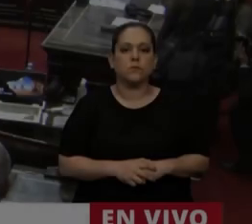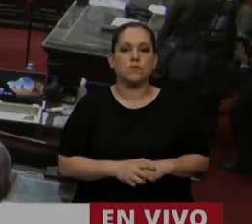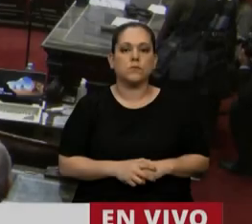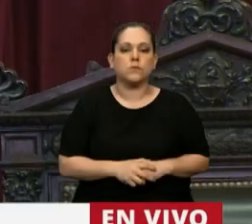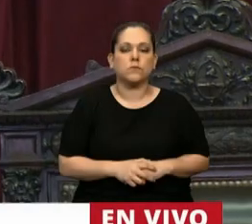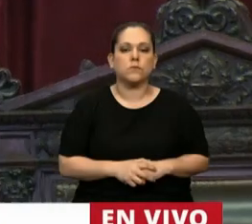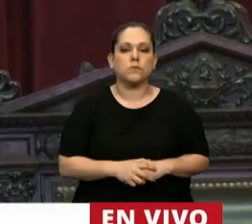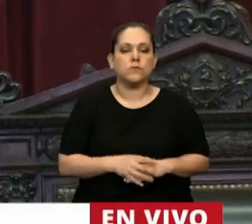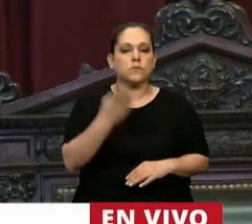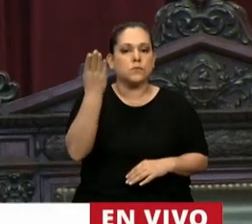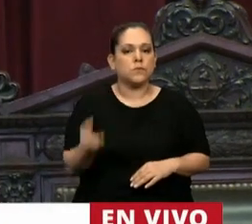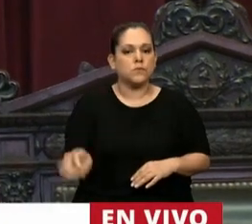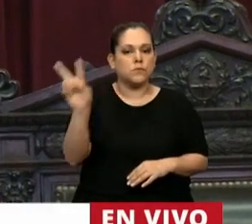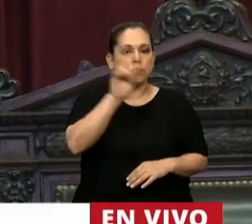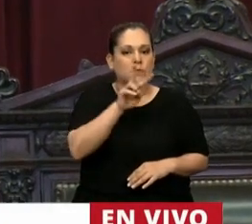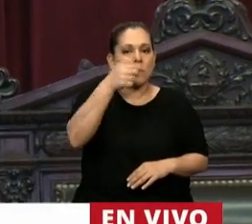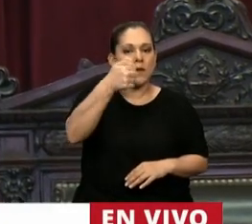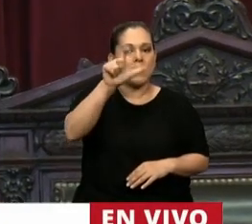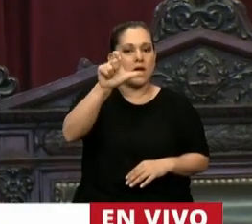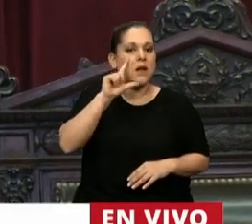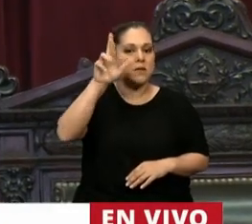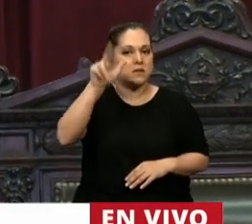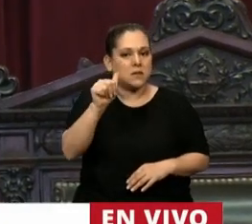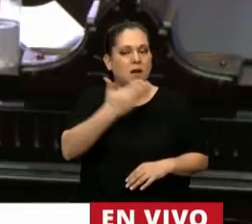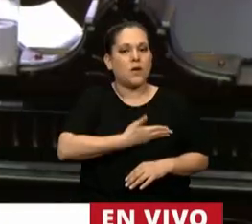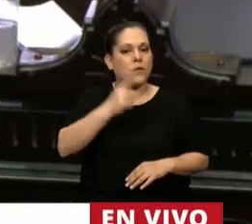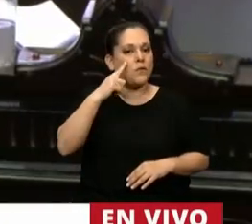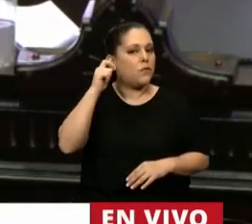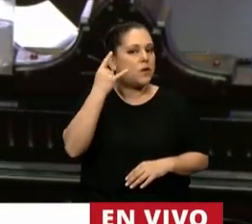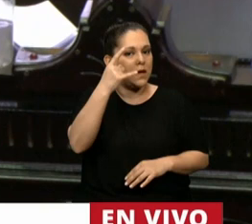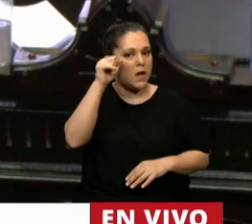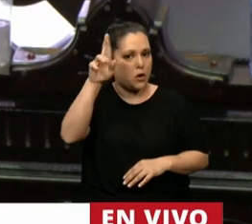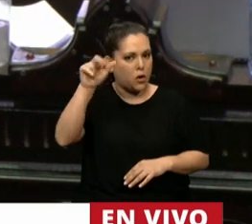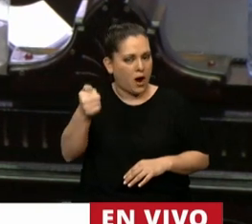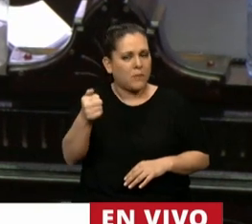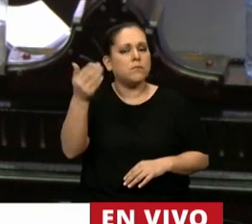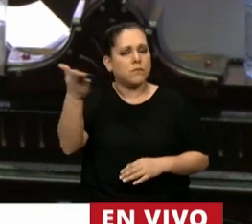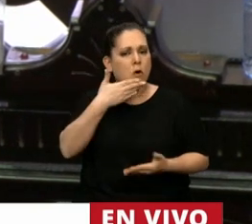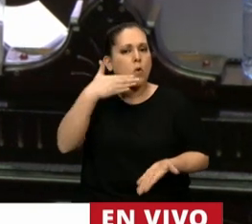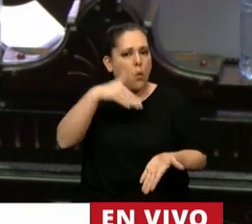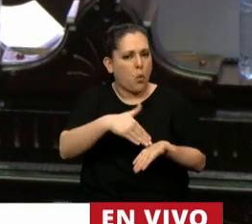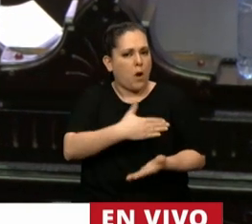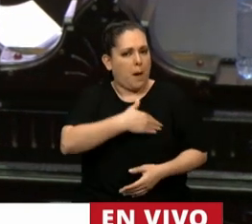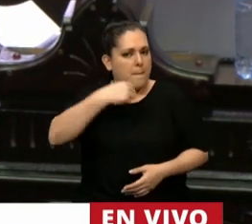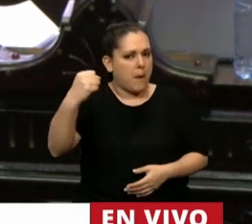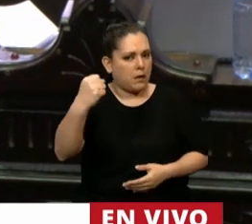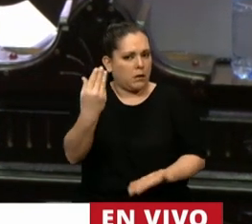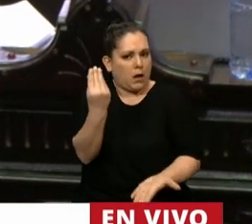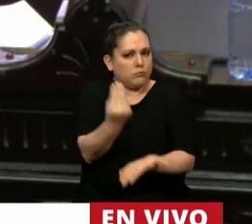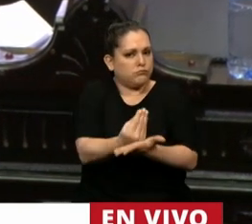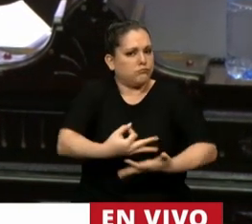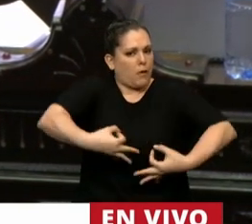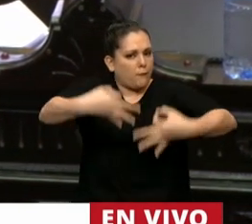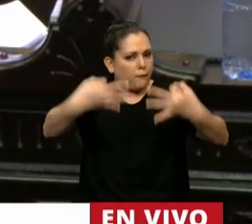Doña Alcira Elsa Figueroa, ¿juráis por la patria desempeñar fielmente el cargo de